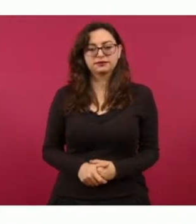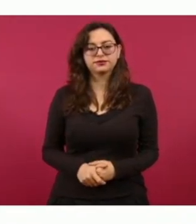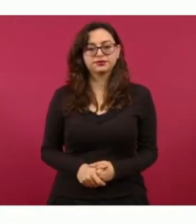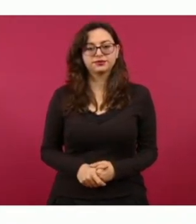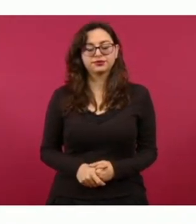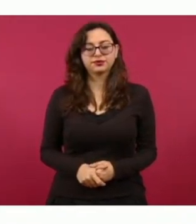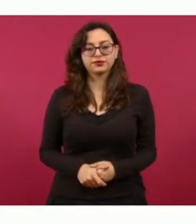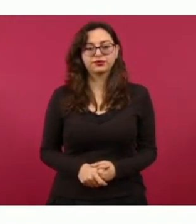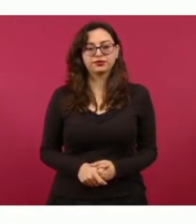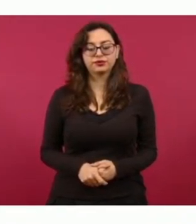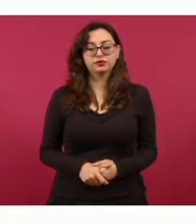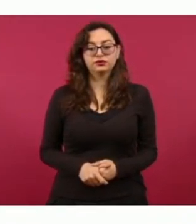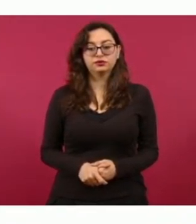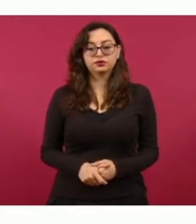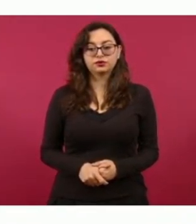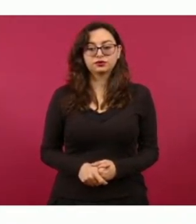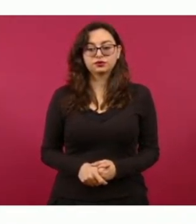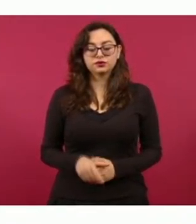es que,